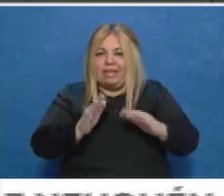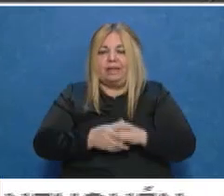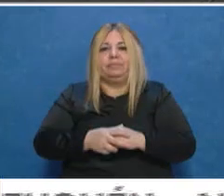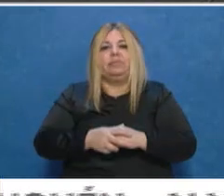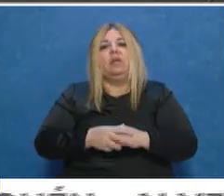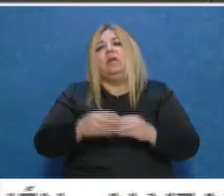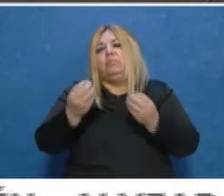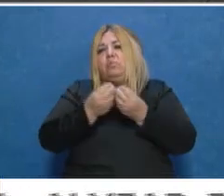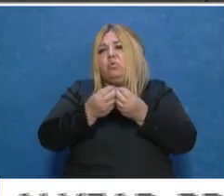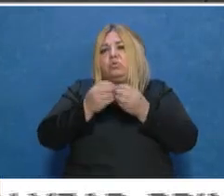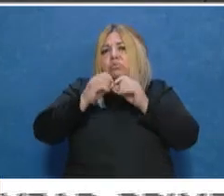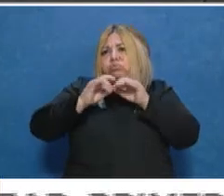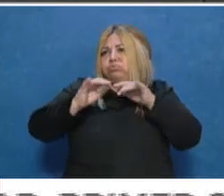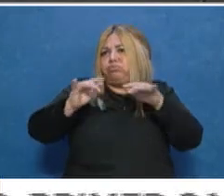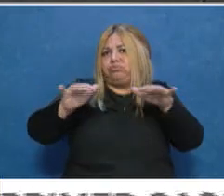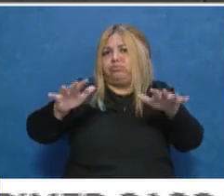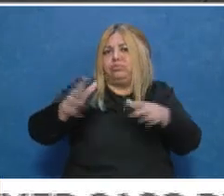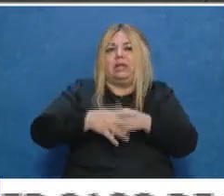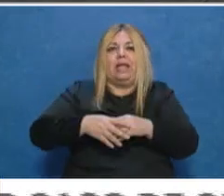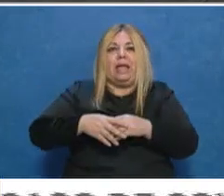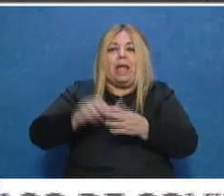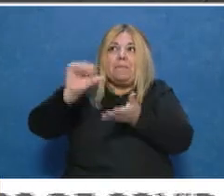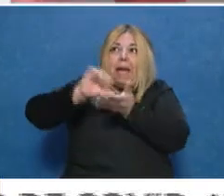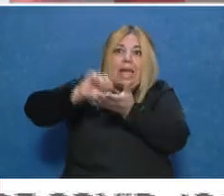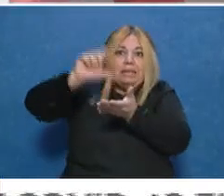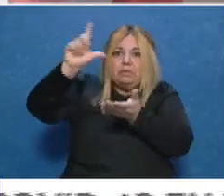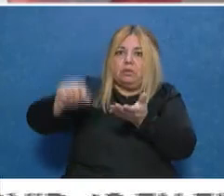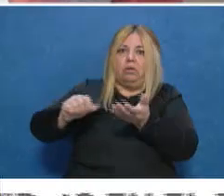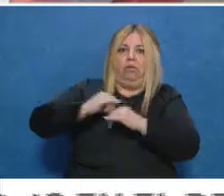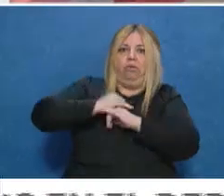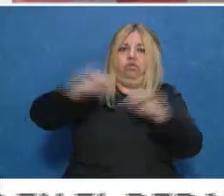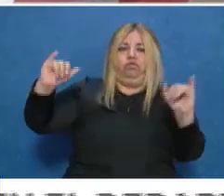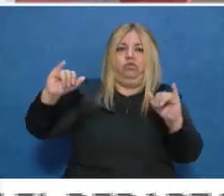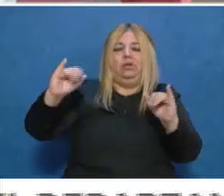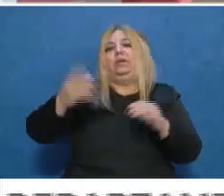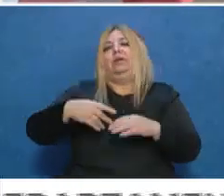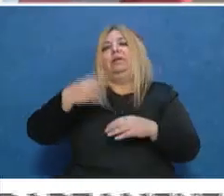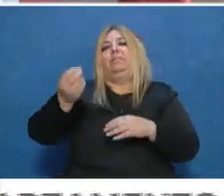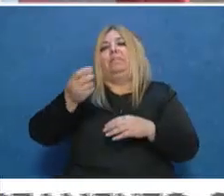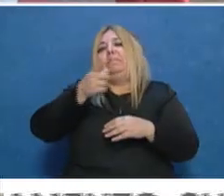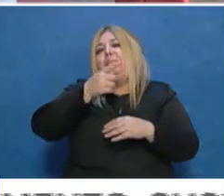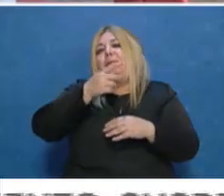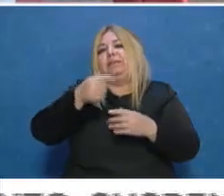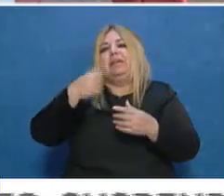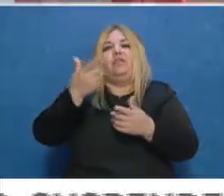diarios nacionales de este primer caso de coronavirus en el departamento de General Alvear.